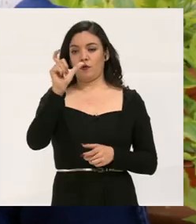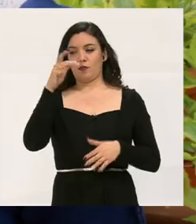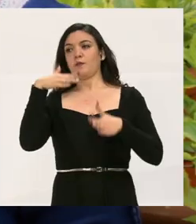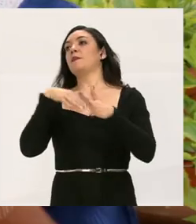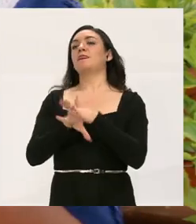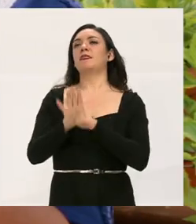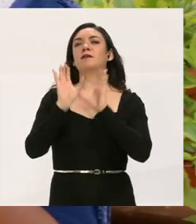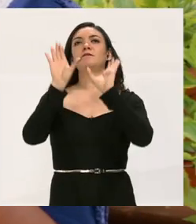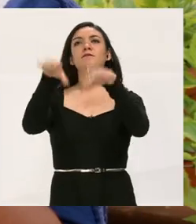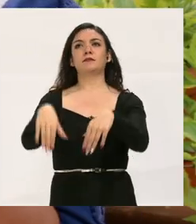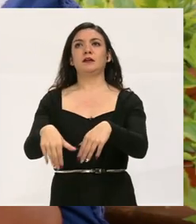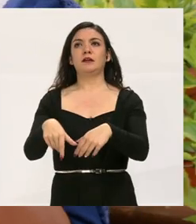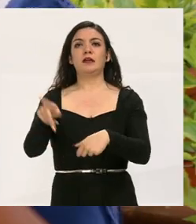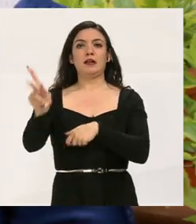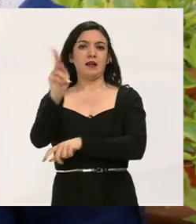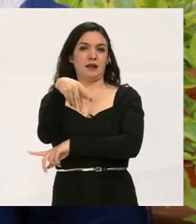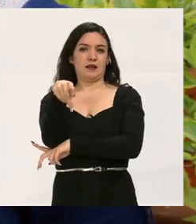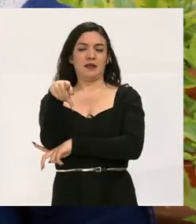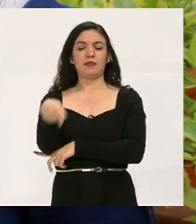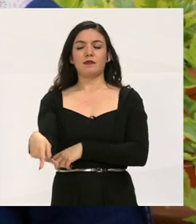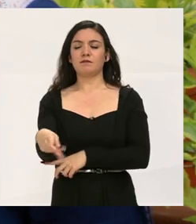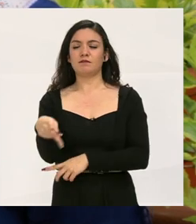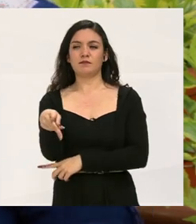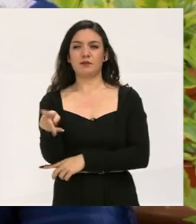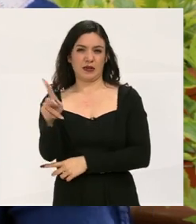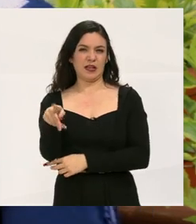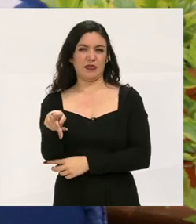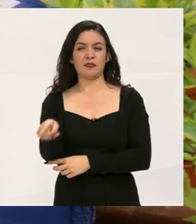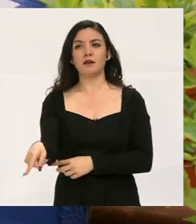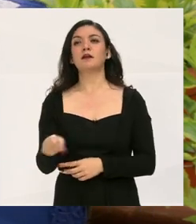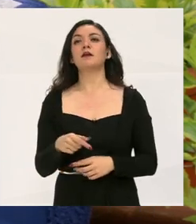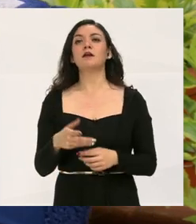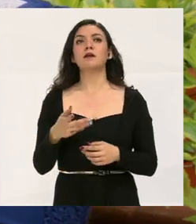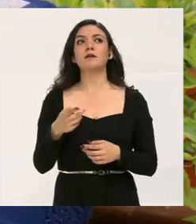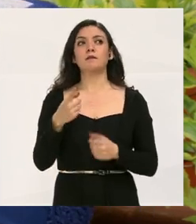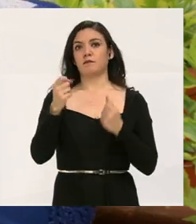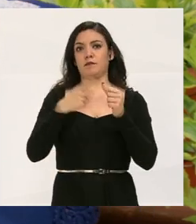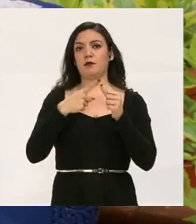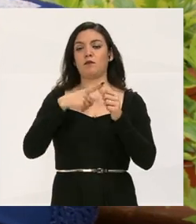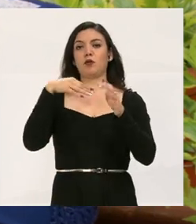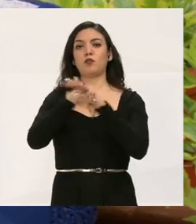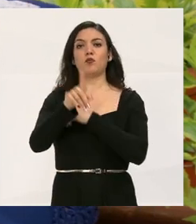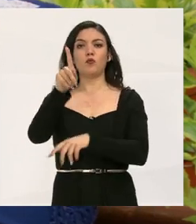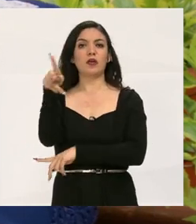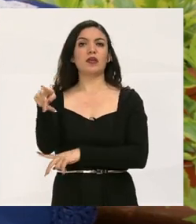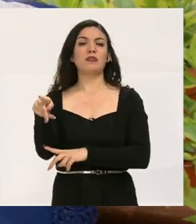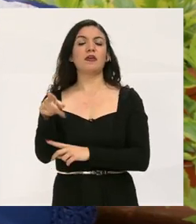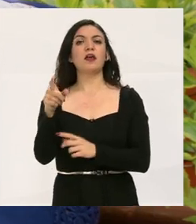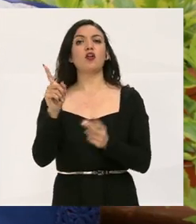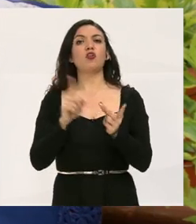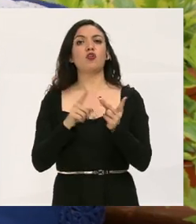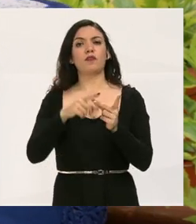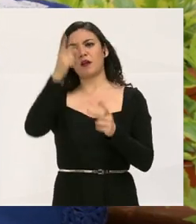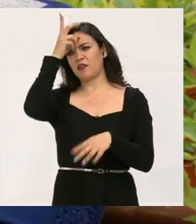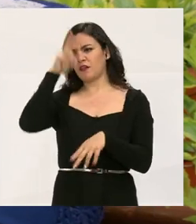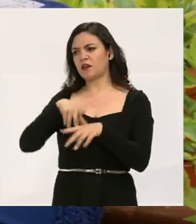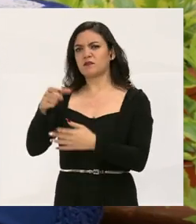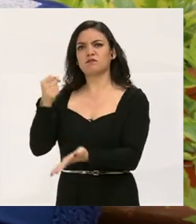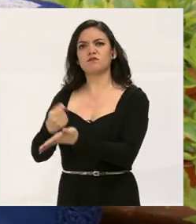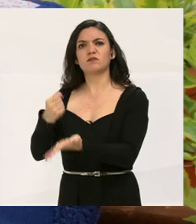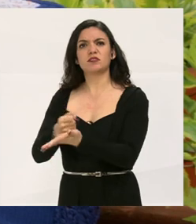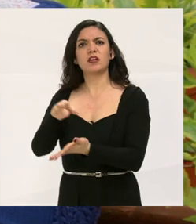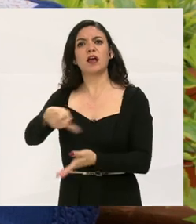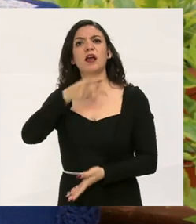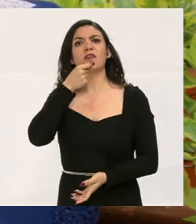Cuando entra a kinder, bueno, primero estuve en un kinder en donde la